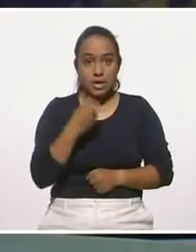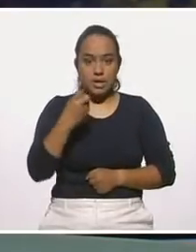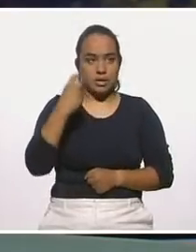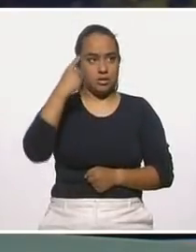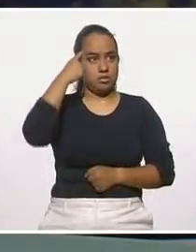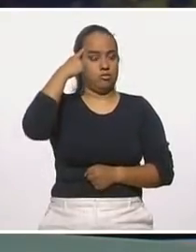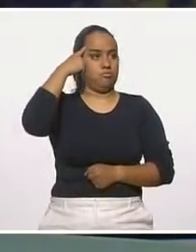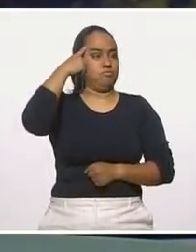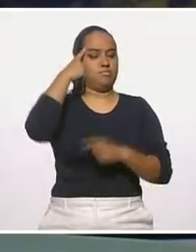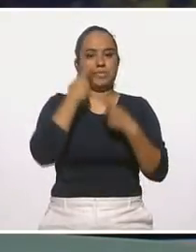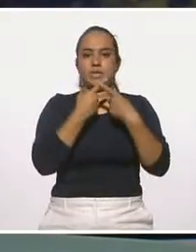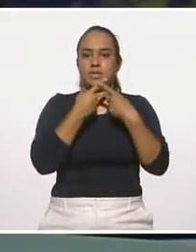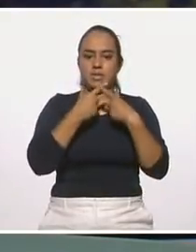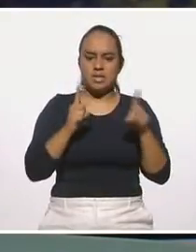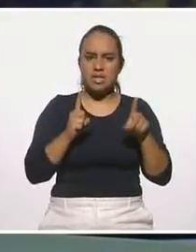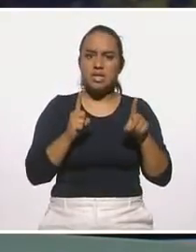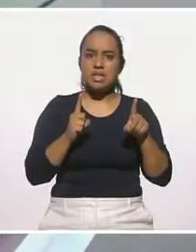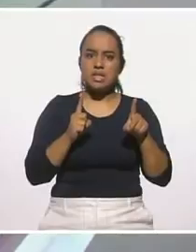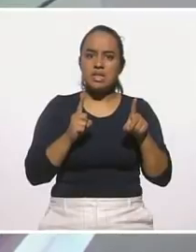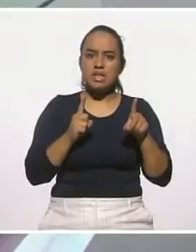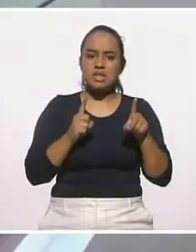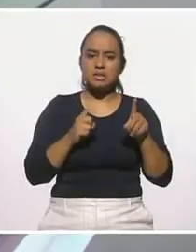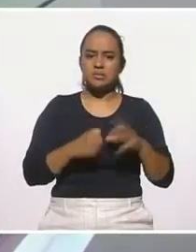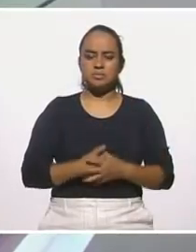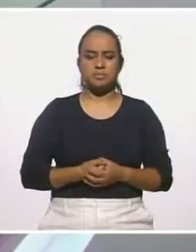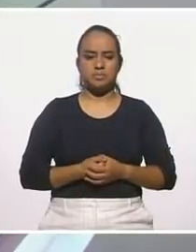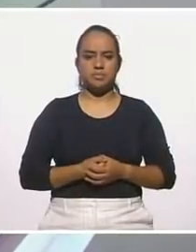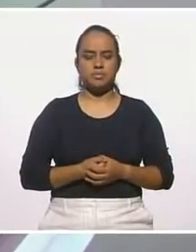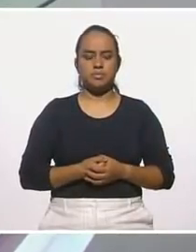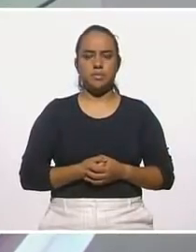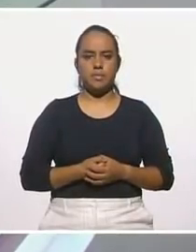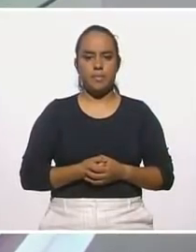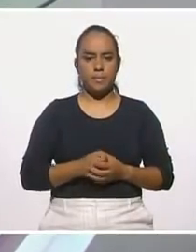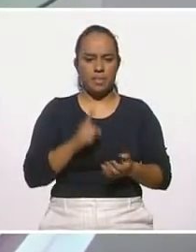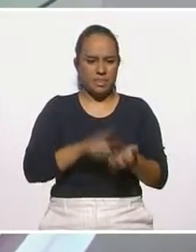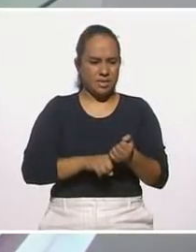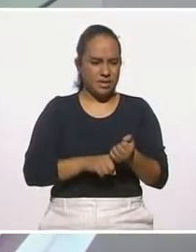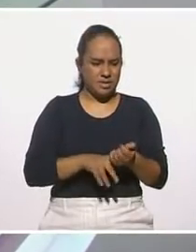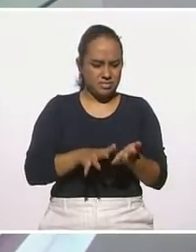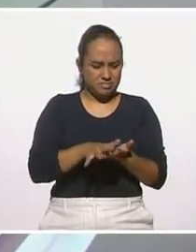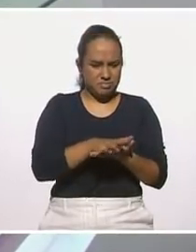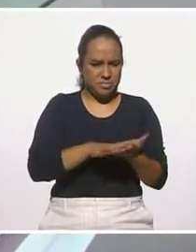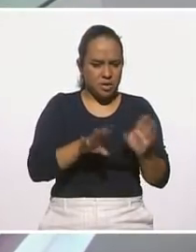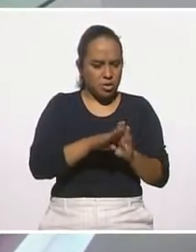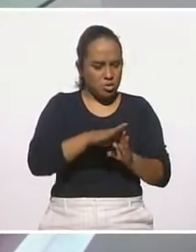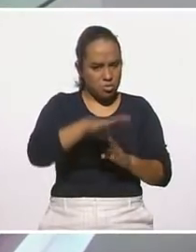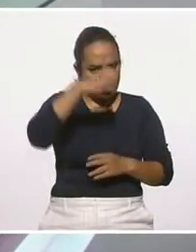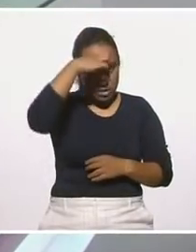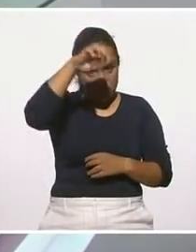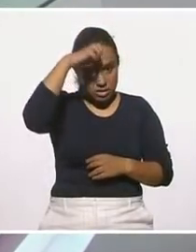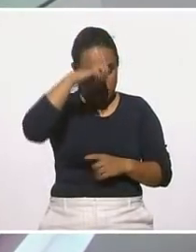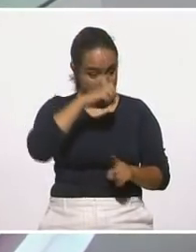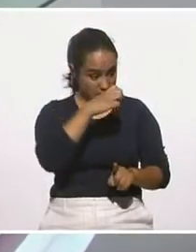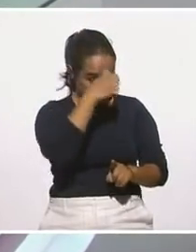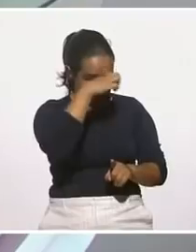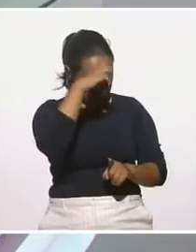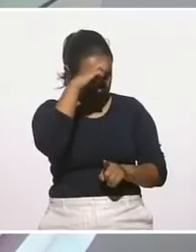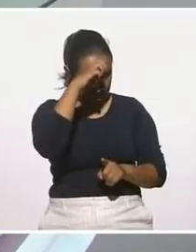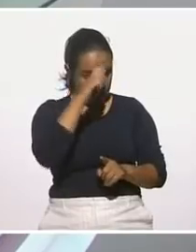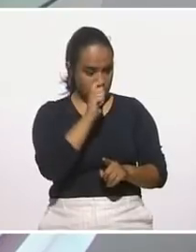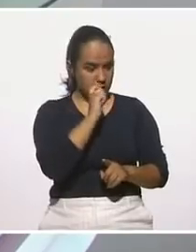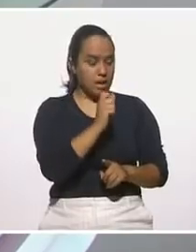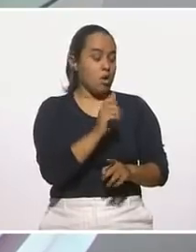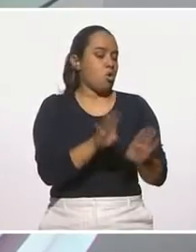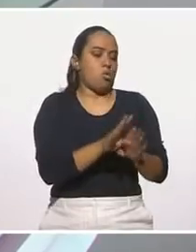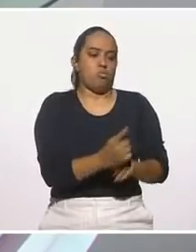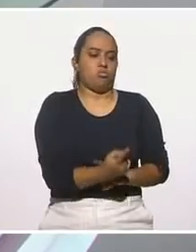completamente distintas. O sea, que están como, como, como inmiscuidas en la experiencia, ¿no? Y como la experiencia la vimos como una,